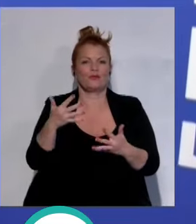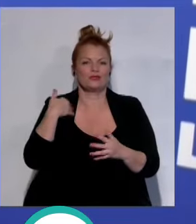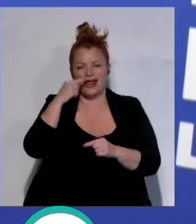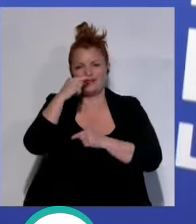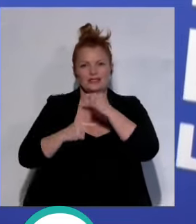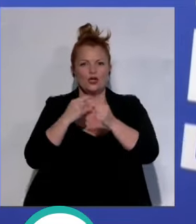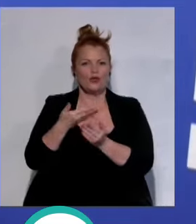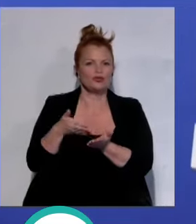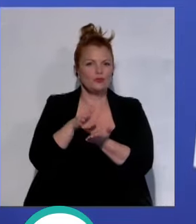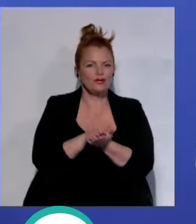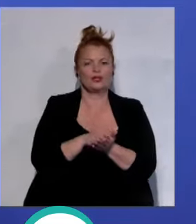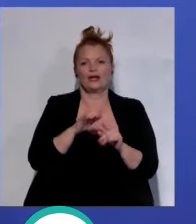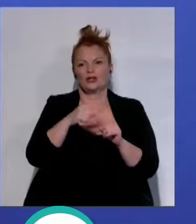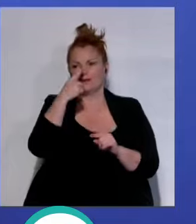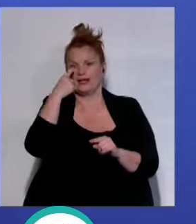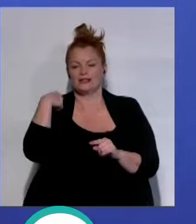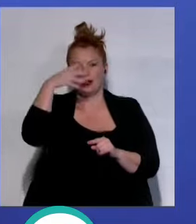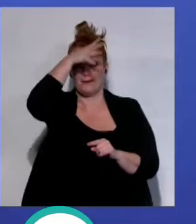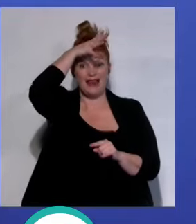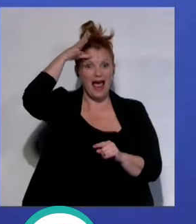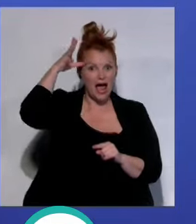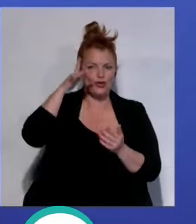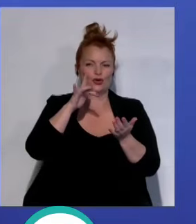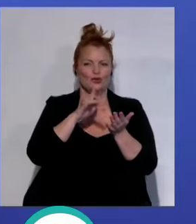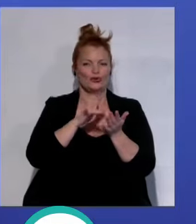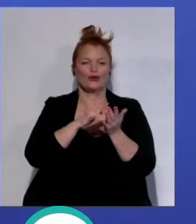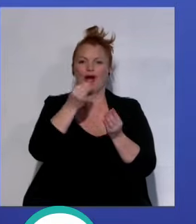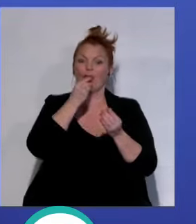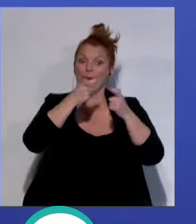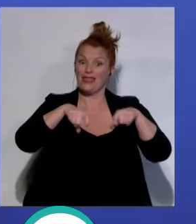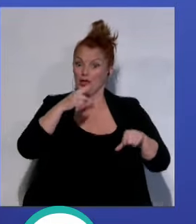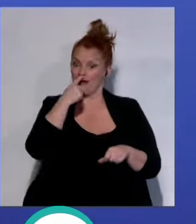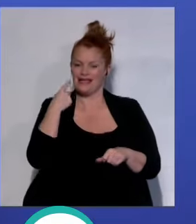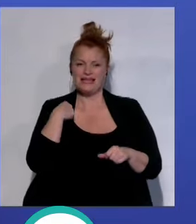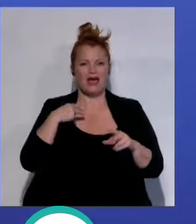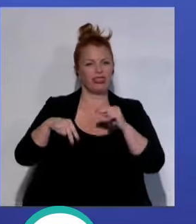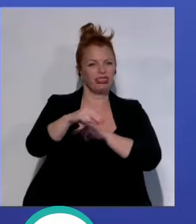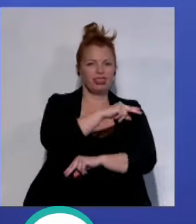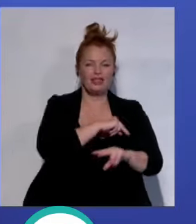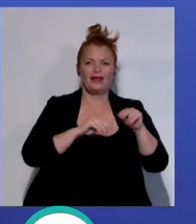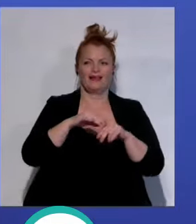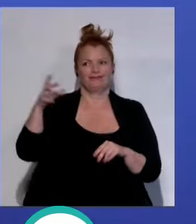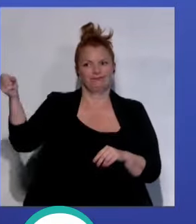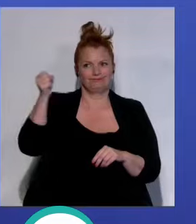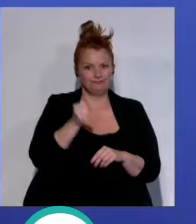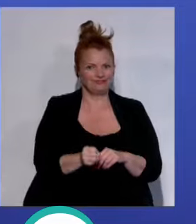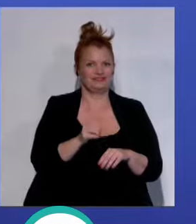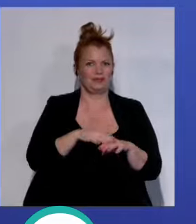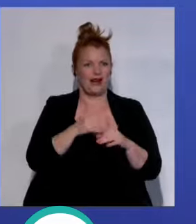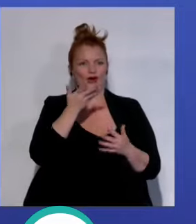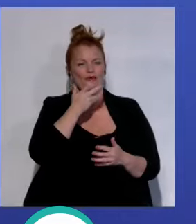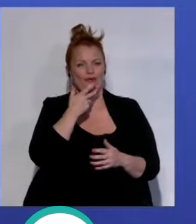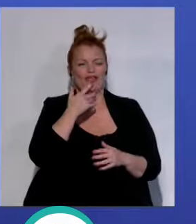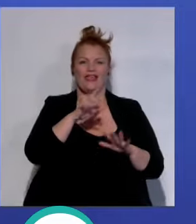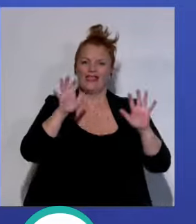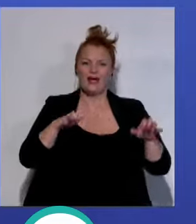y empezó todo a fraguarse el año pasado en verano que tuvimos aquí una comida con Manuel Abud que le trajimos para que conociera a Cádiz, que no lo conocía y que